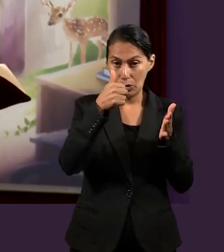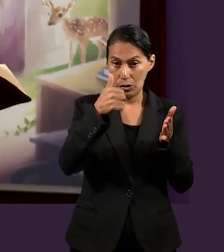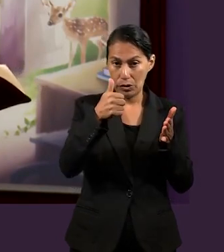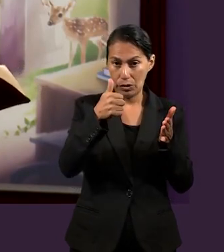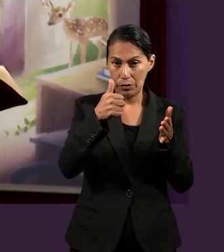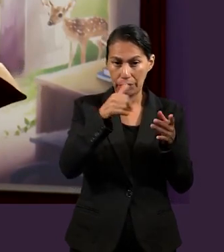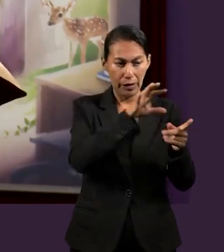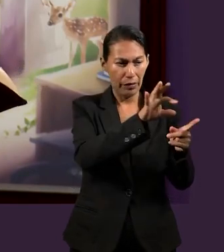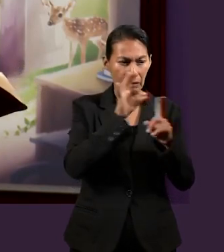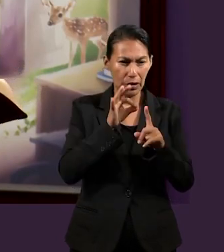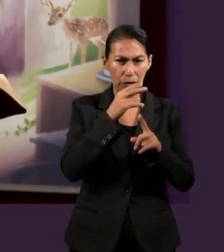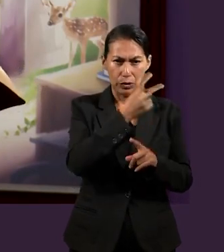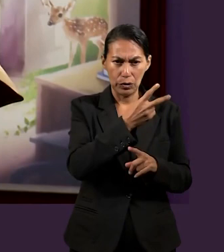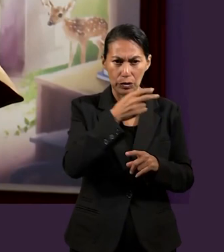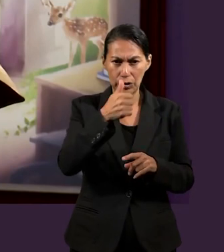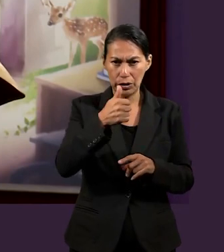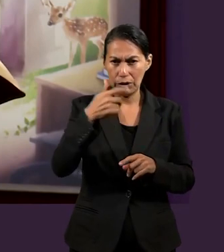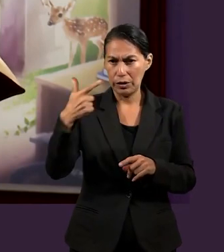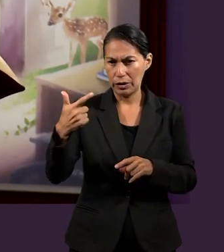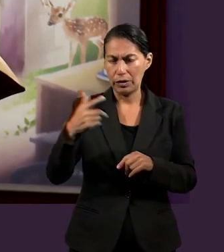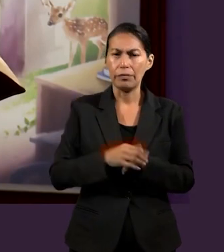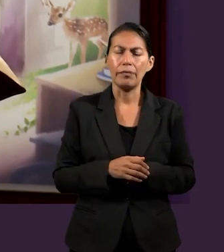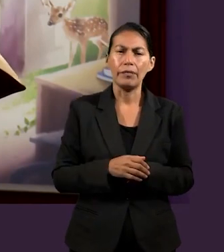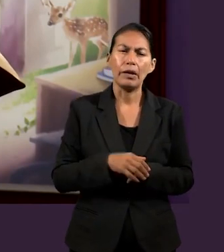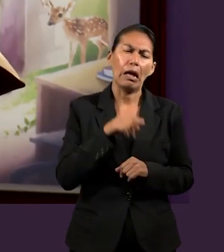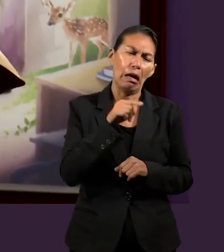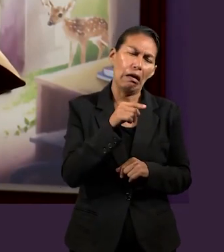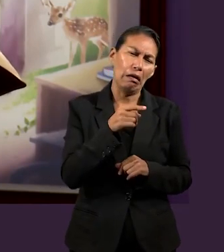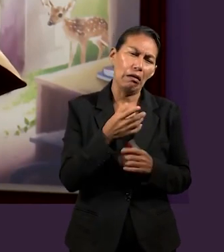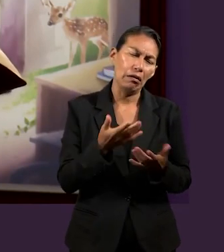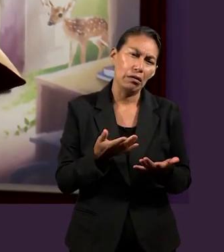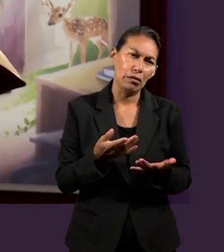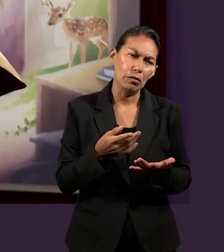la respuesta, donde dice así la palabra de Dios,